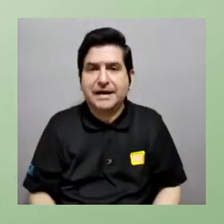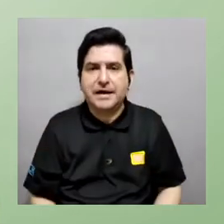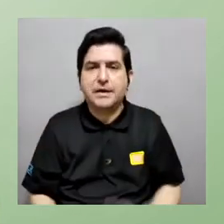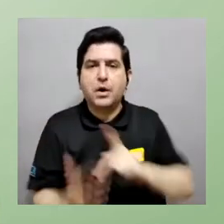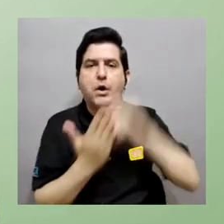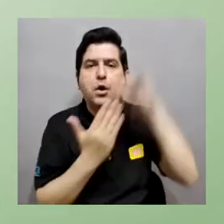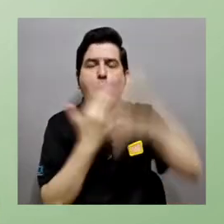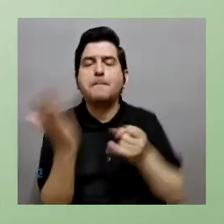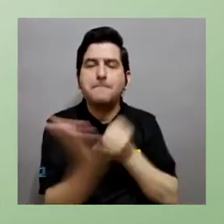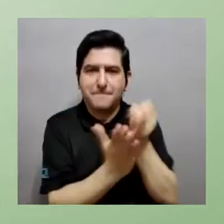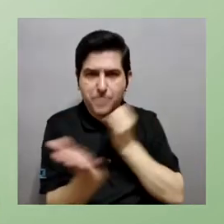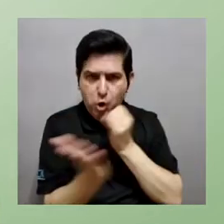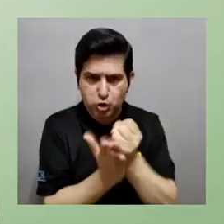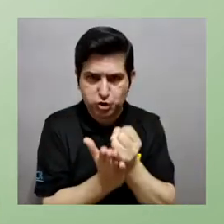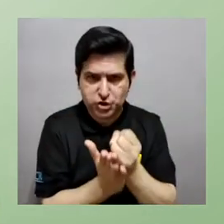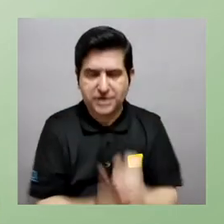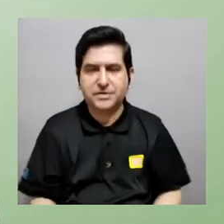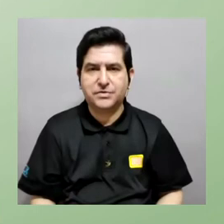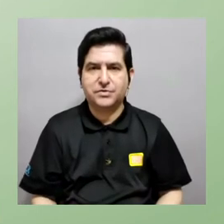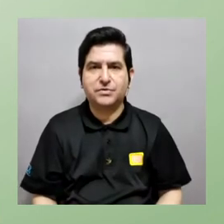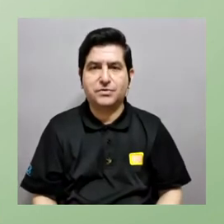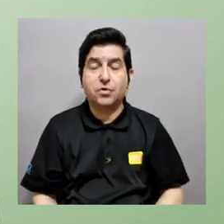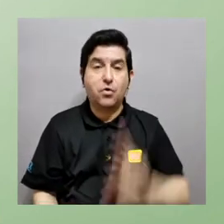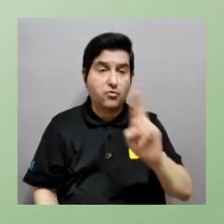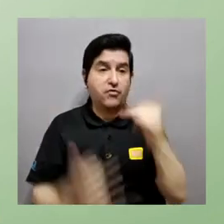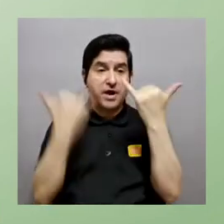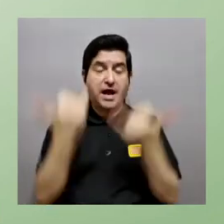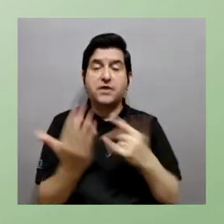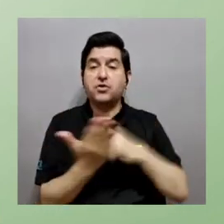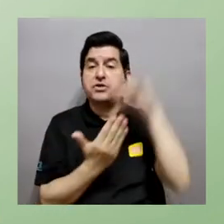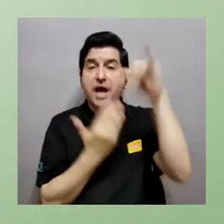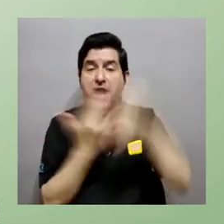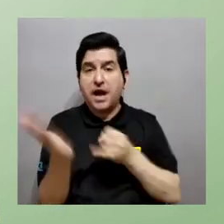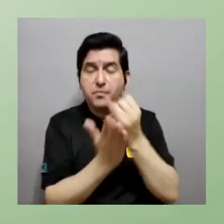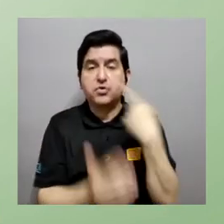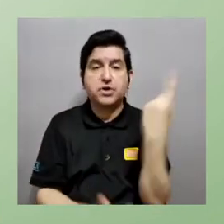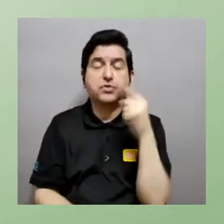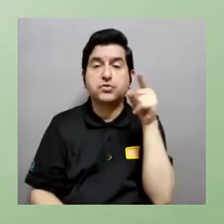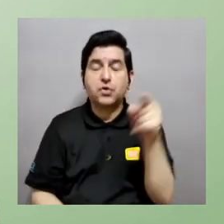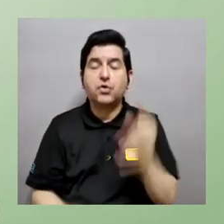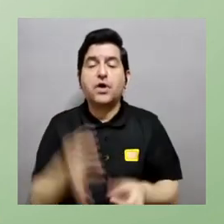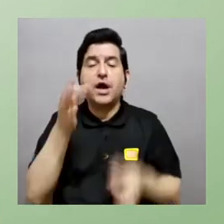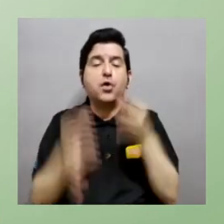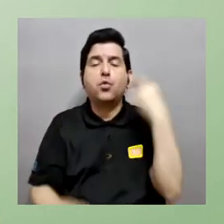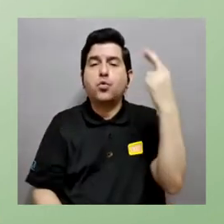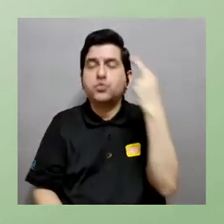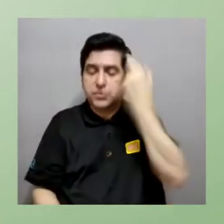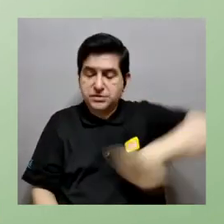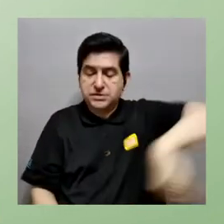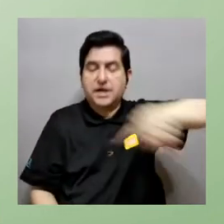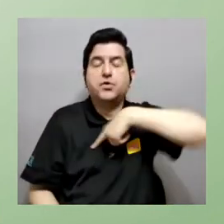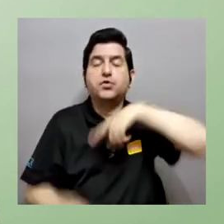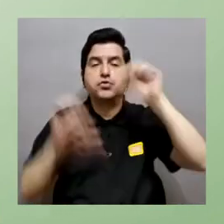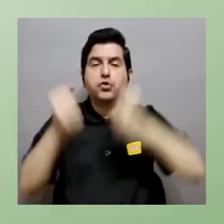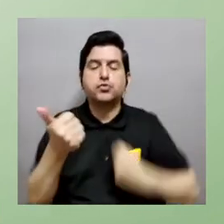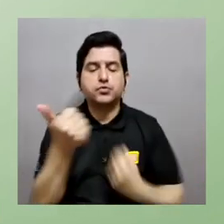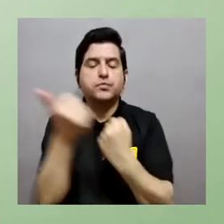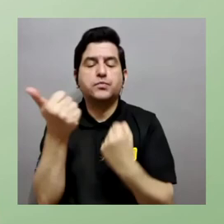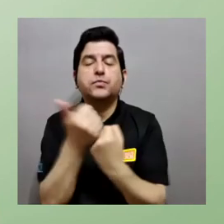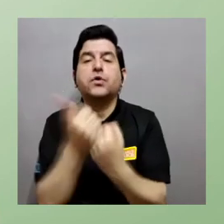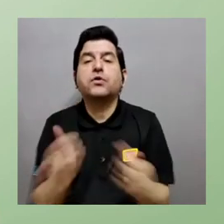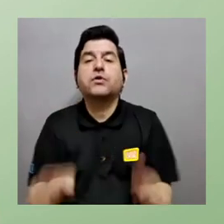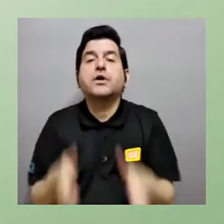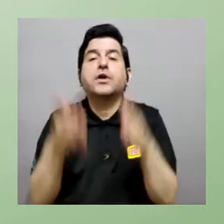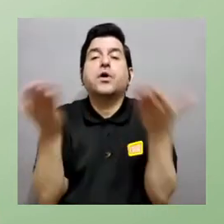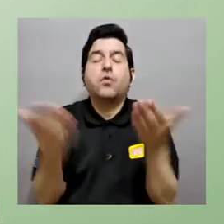la filosofía siga manteniendo abierta es que sea un proyecto de investigación en este caso Ricardo ya está en algún proyecto de investigación nada